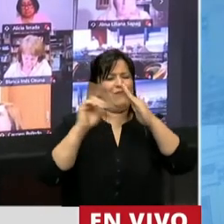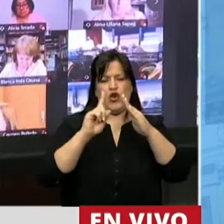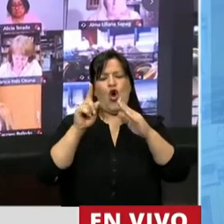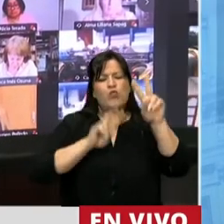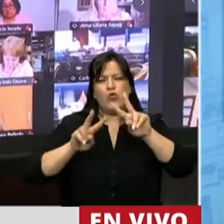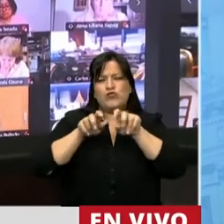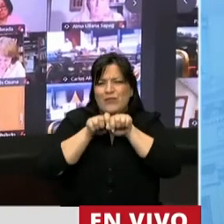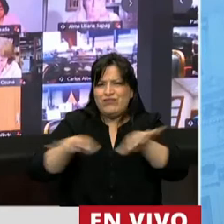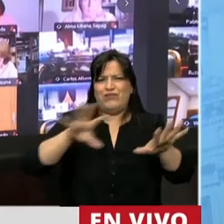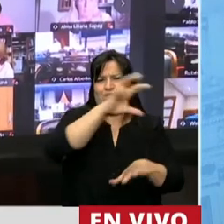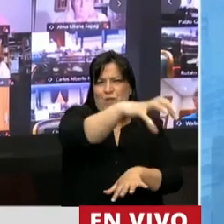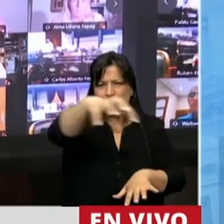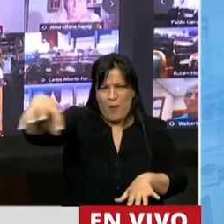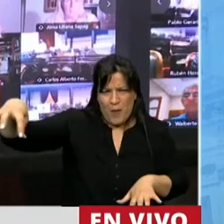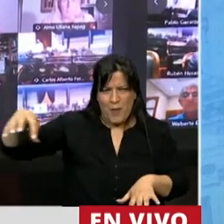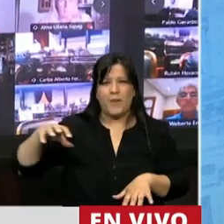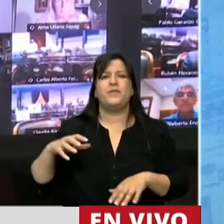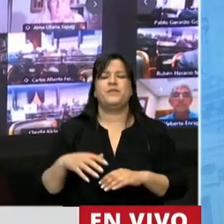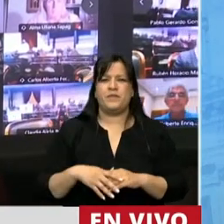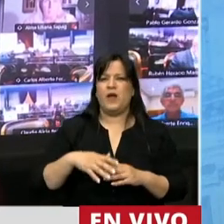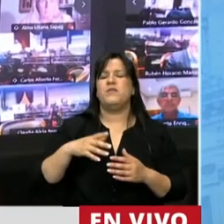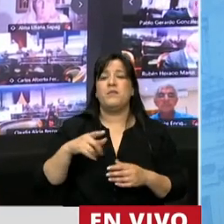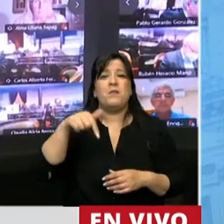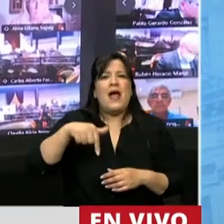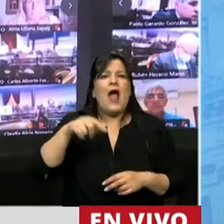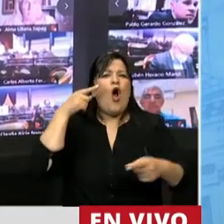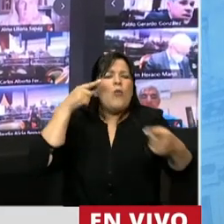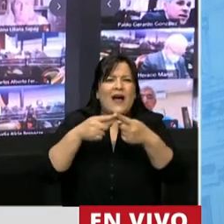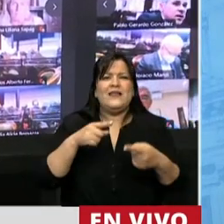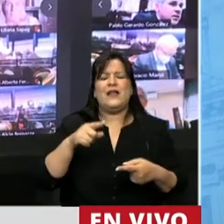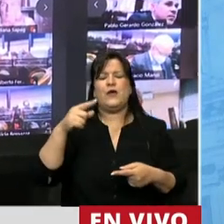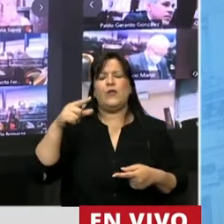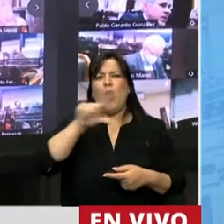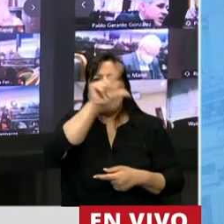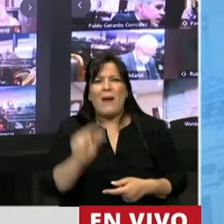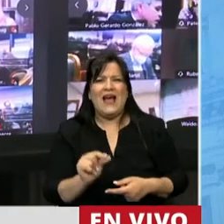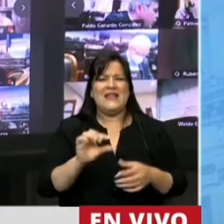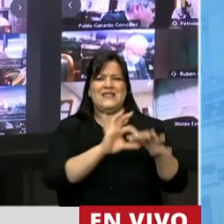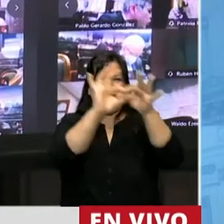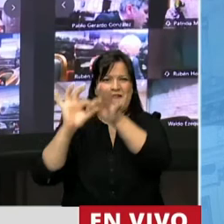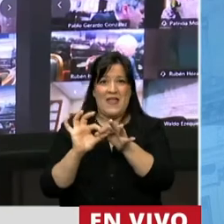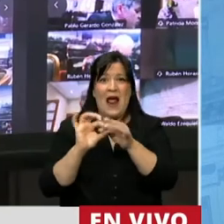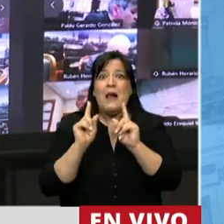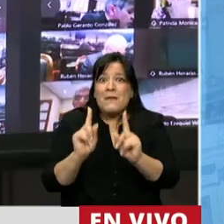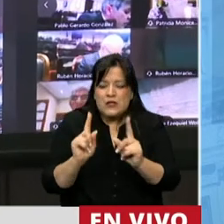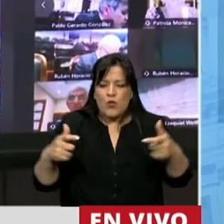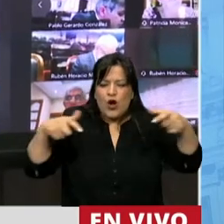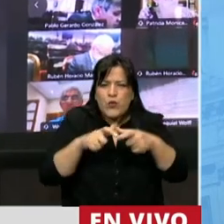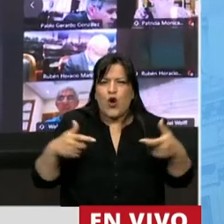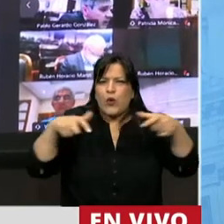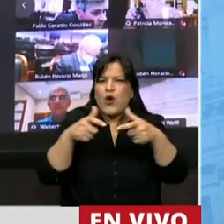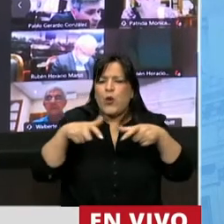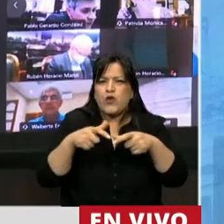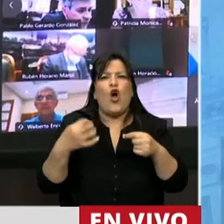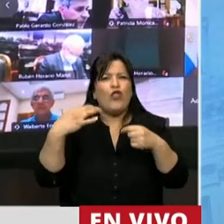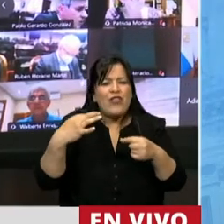buscando cumplir con la manda constitucional de tener un país federal, pero me parece que estas reuniones donde el Gabinete Federal va a estar